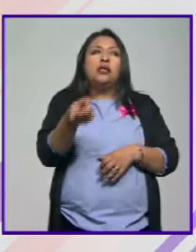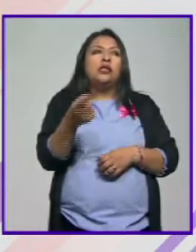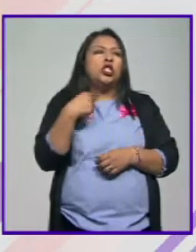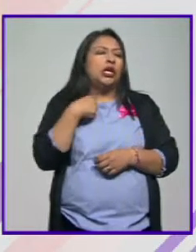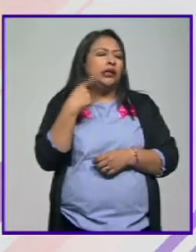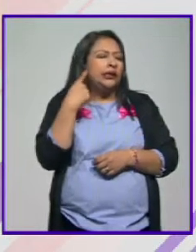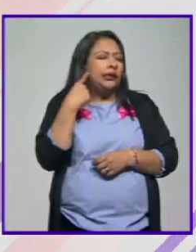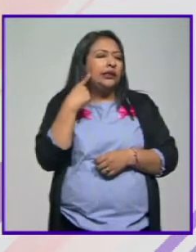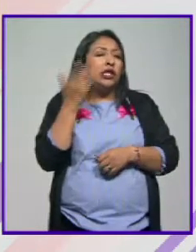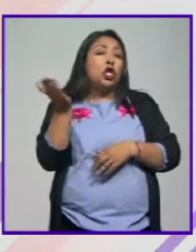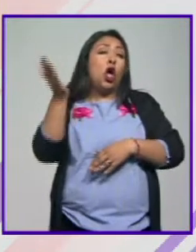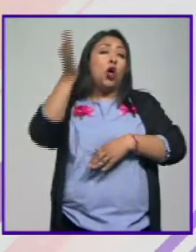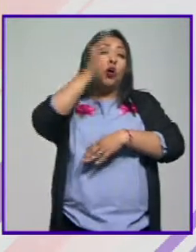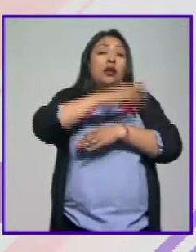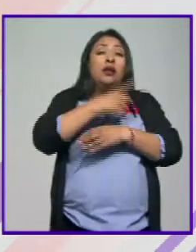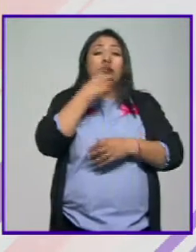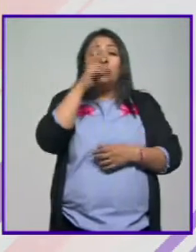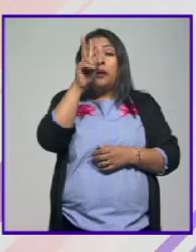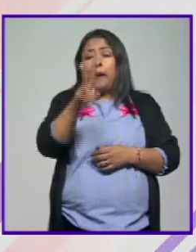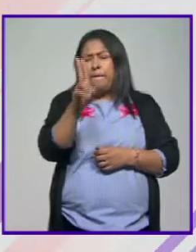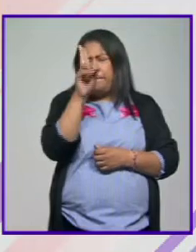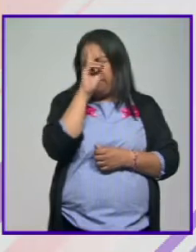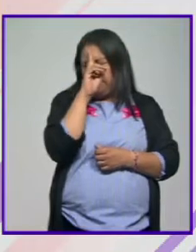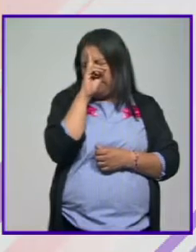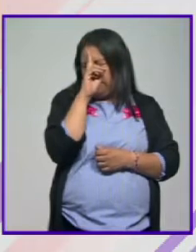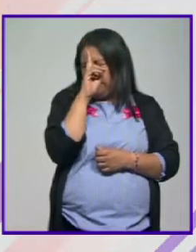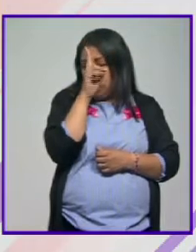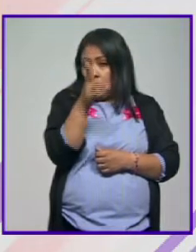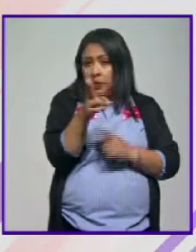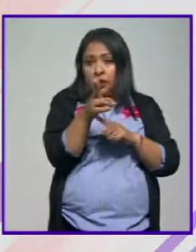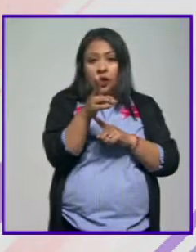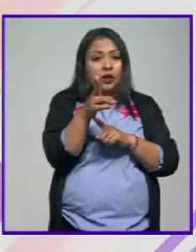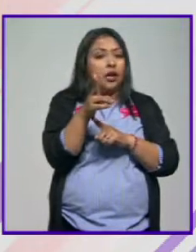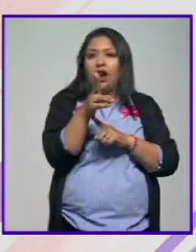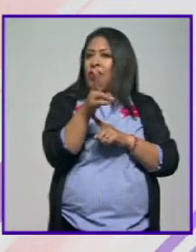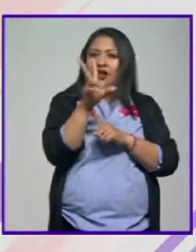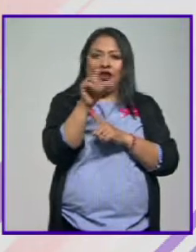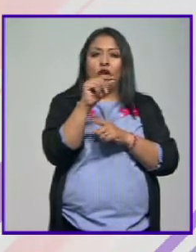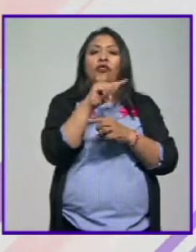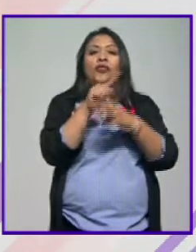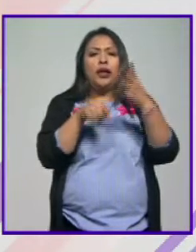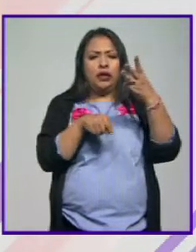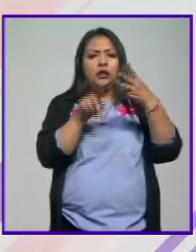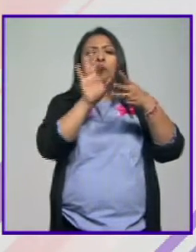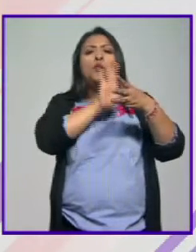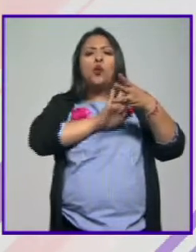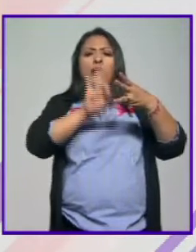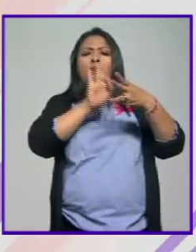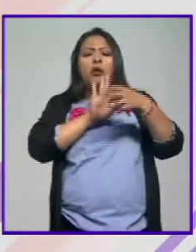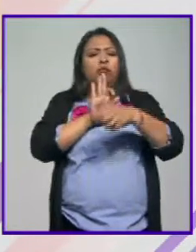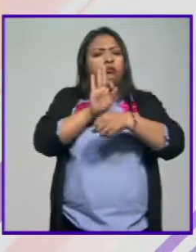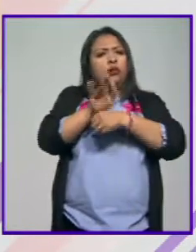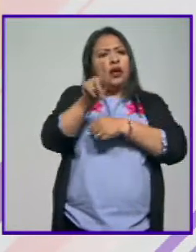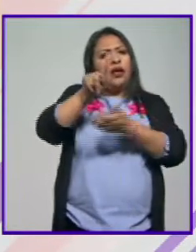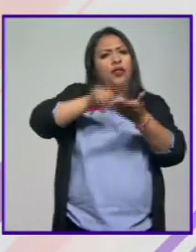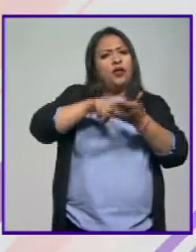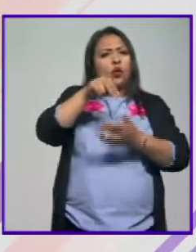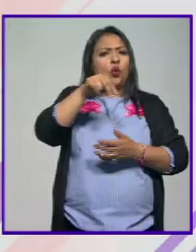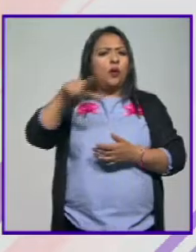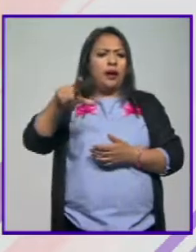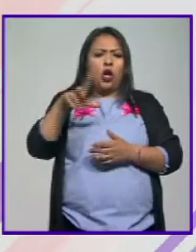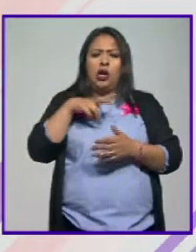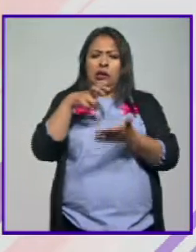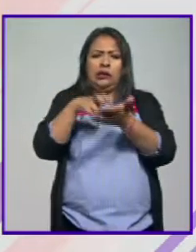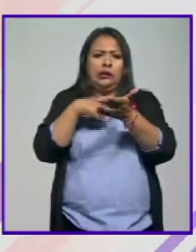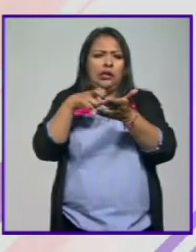escuchado que está francamente prohibido. No, quedan las tres causales que garantiza el Código Penal de Nuevo León. No fue